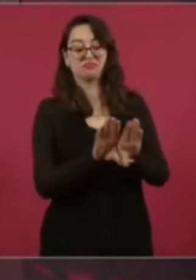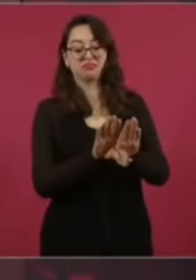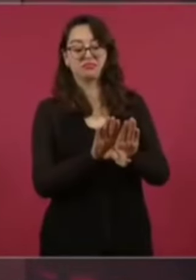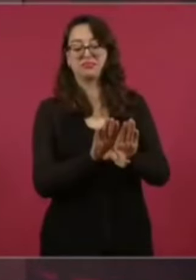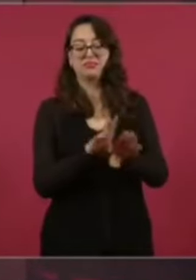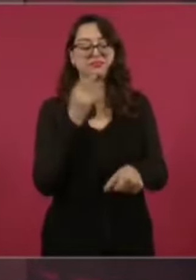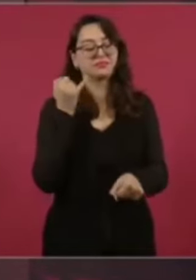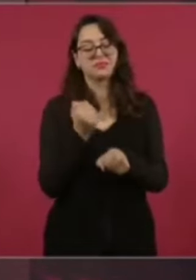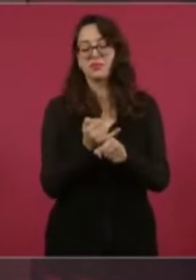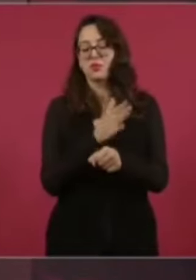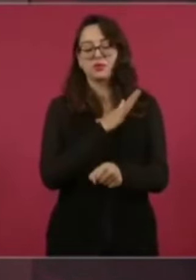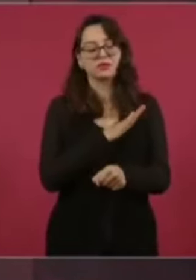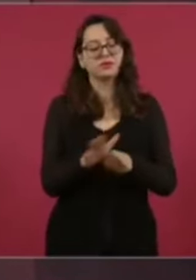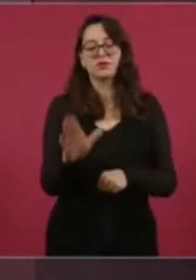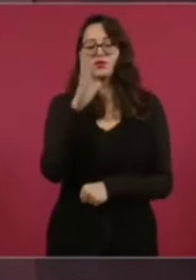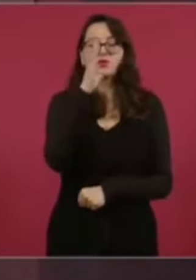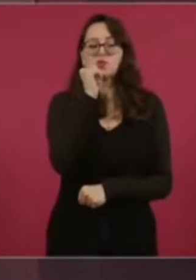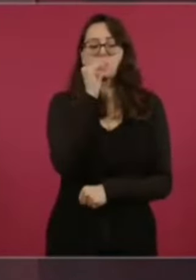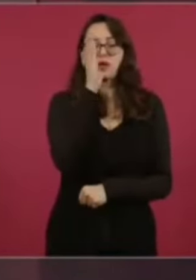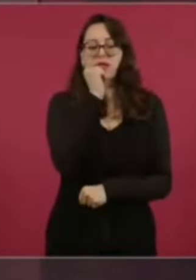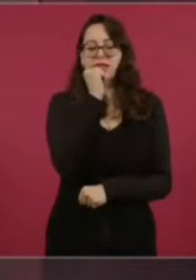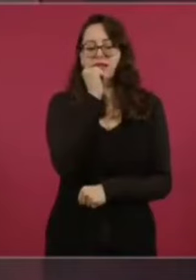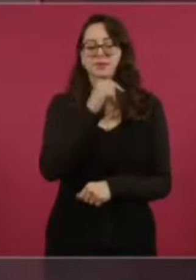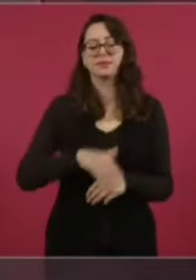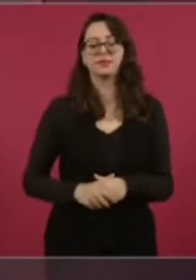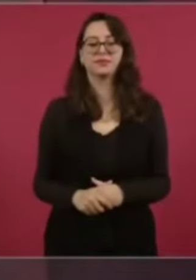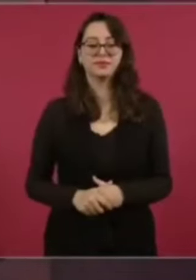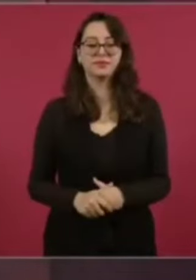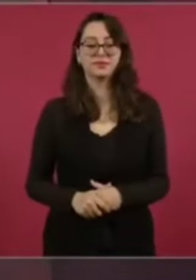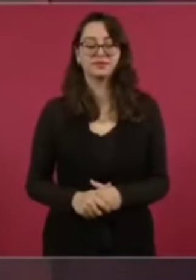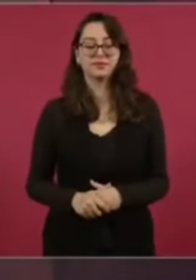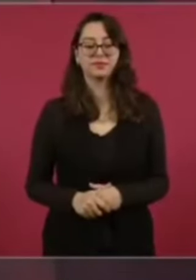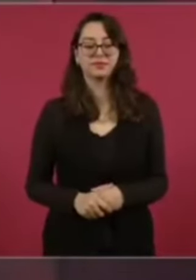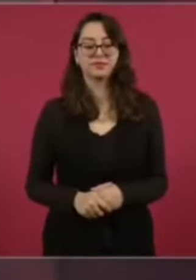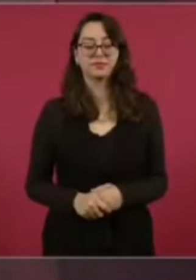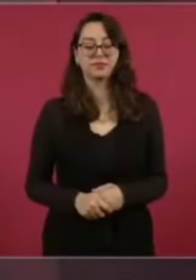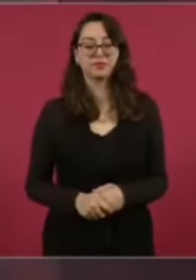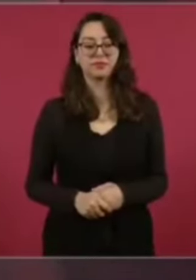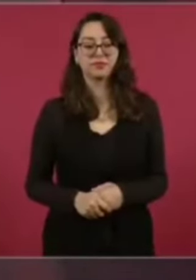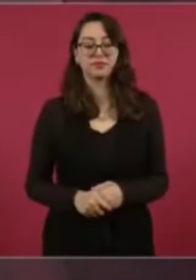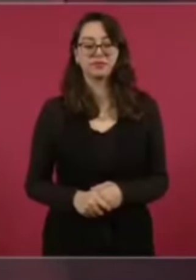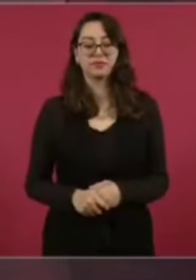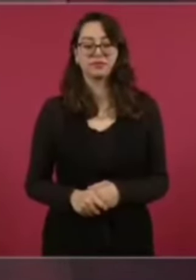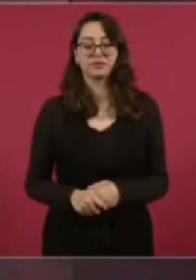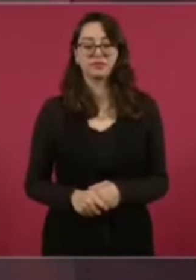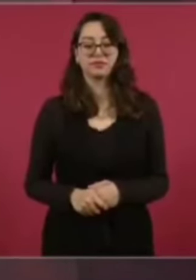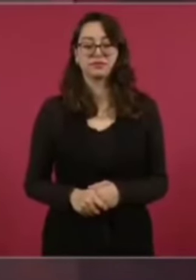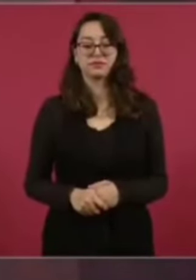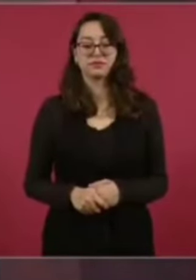porque es